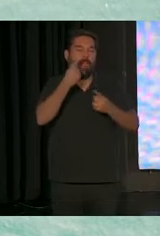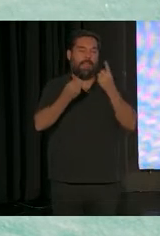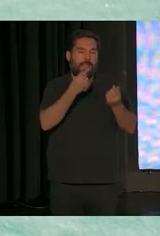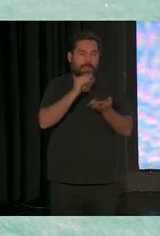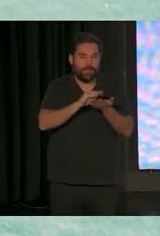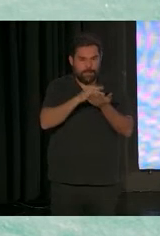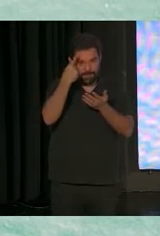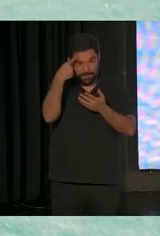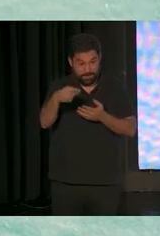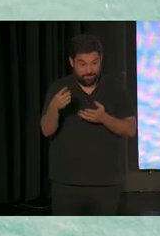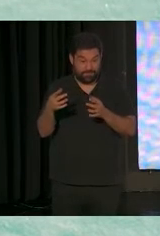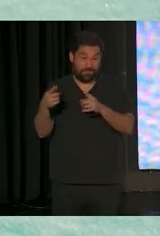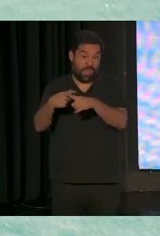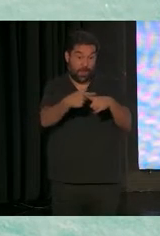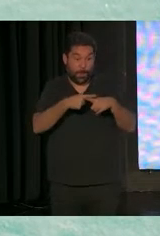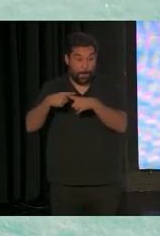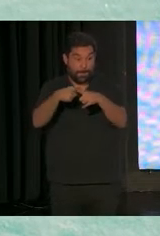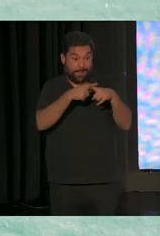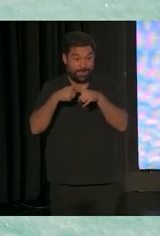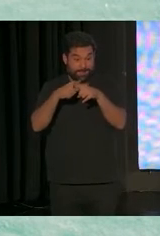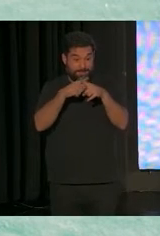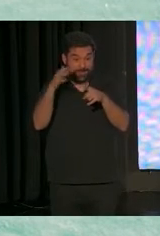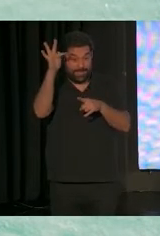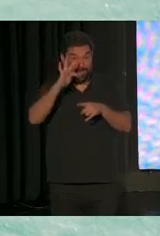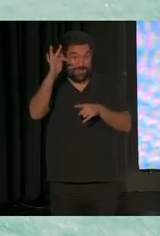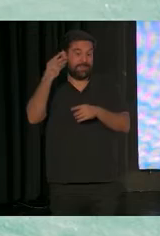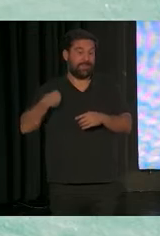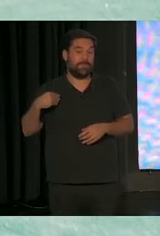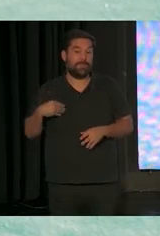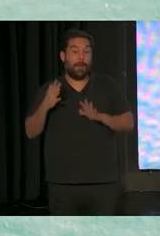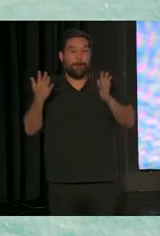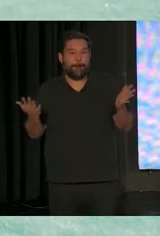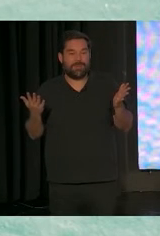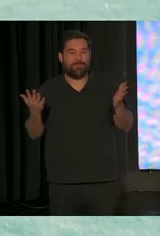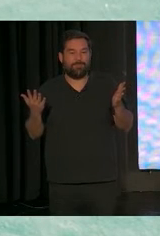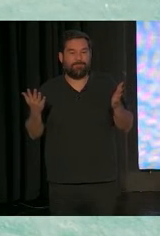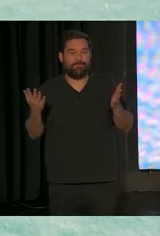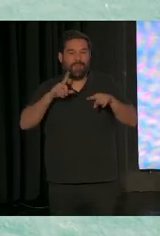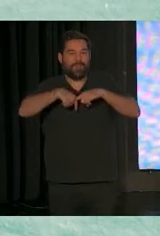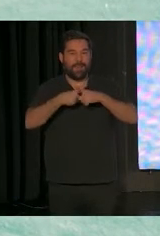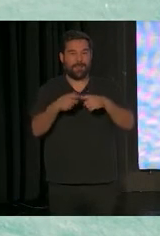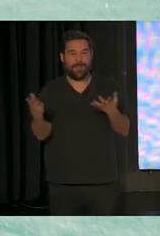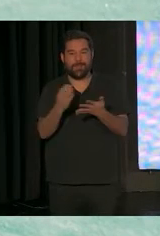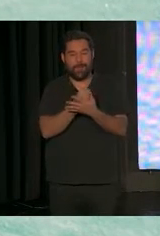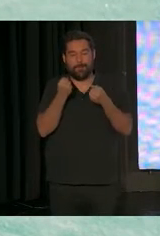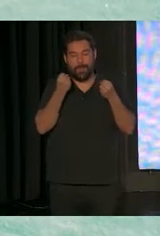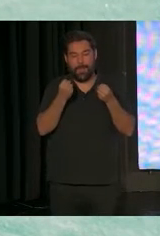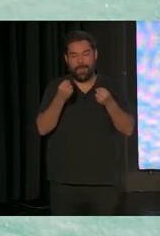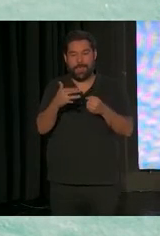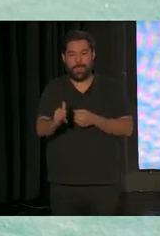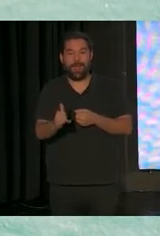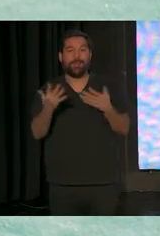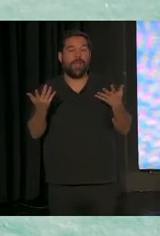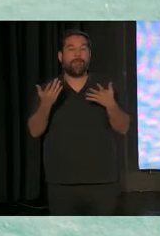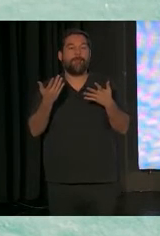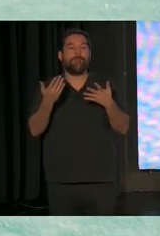esto. Ya, pero estamos consiguiendo que todas las familias se sientan empoderadas, que desarrollen, la palabra no me gusta,